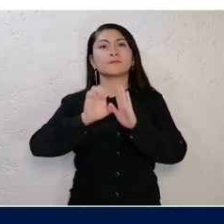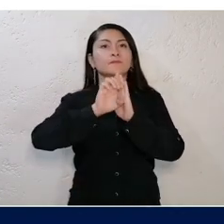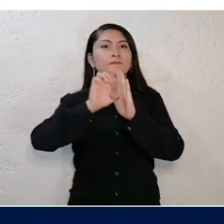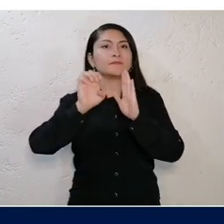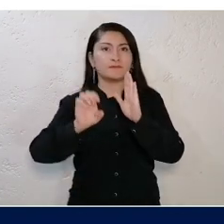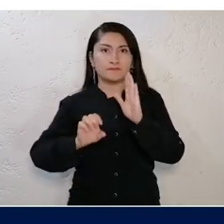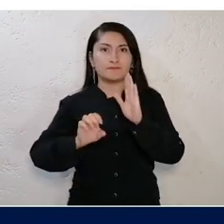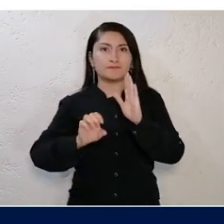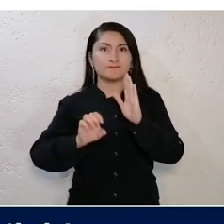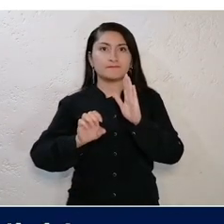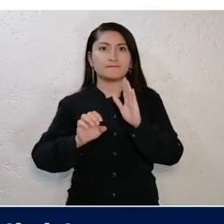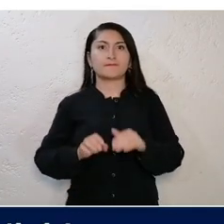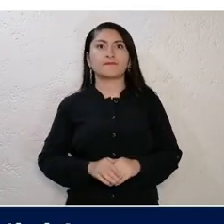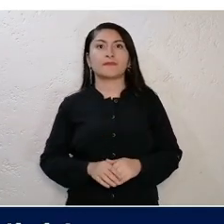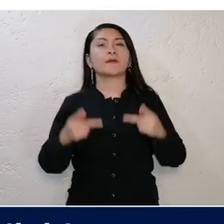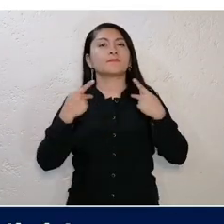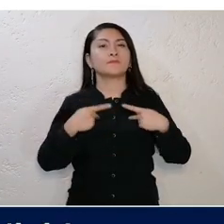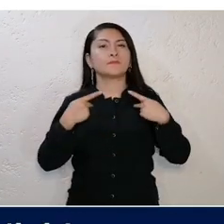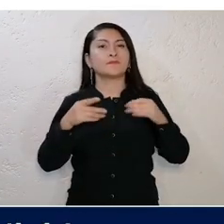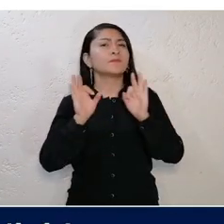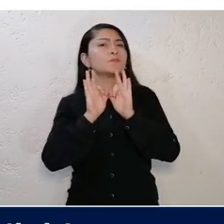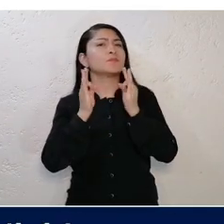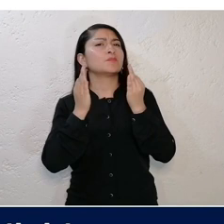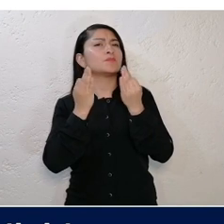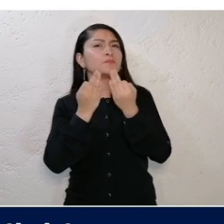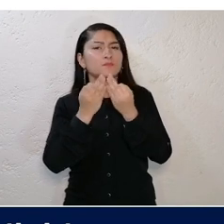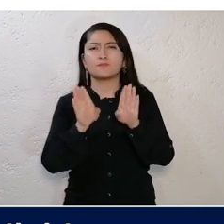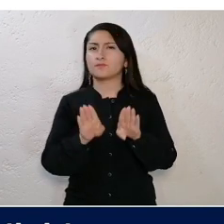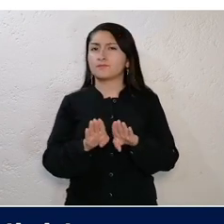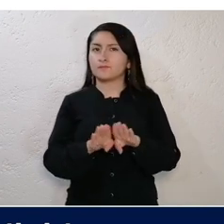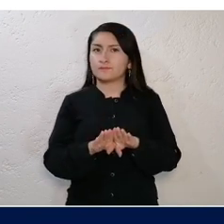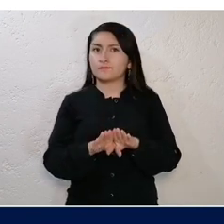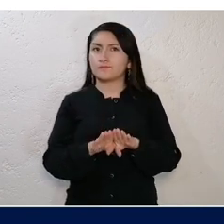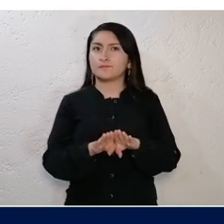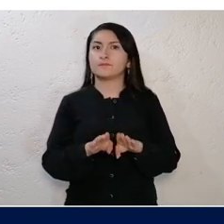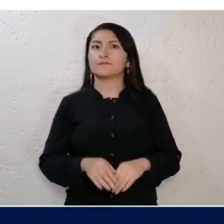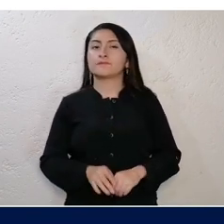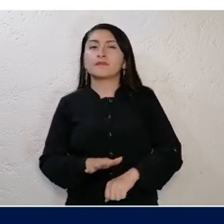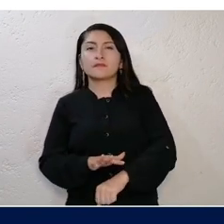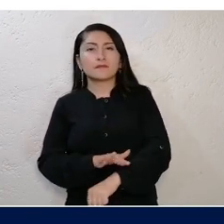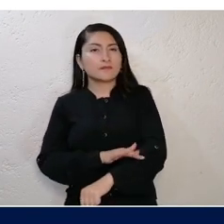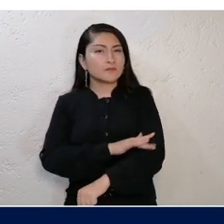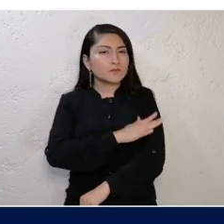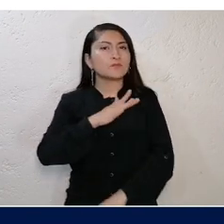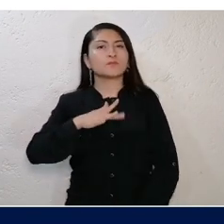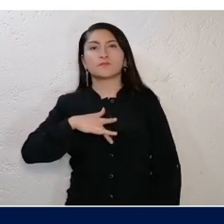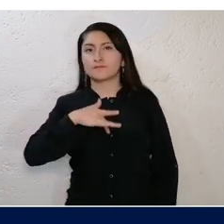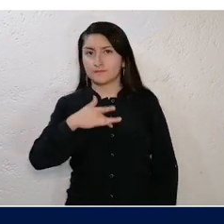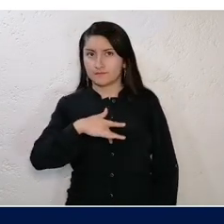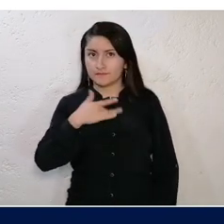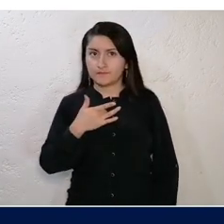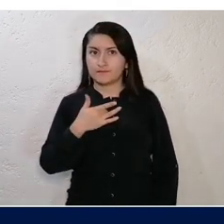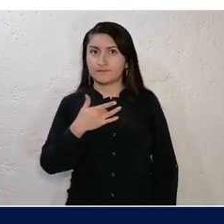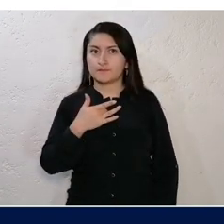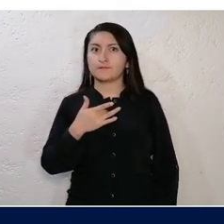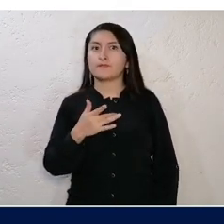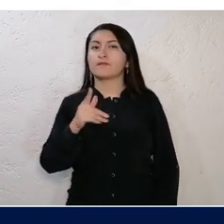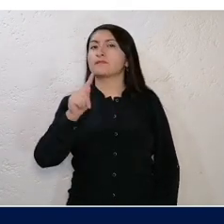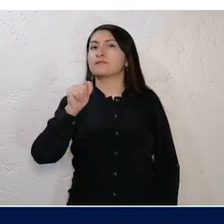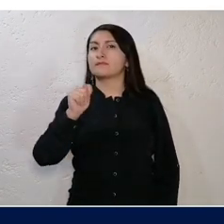como por ejemplo, la conformación de la personalidad de los individuos, sus emociones y sentimientos,